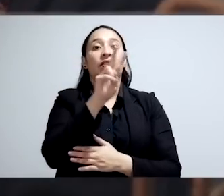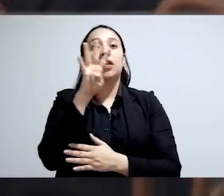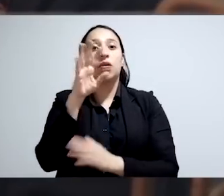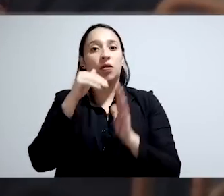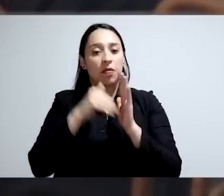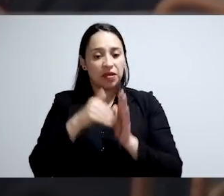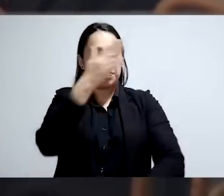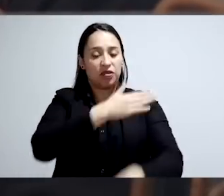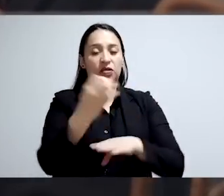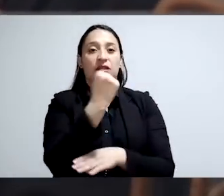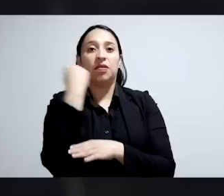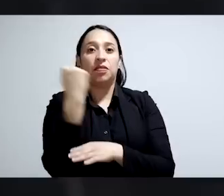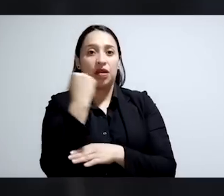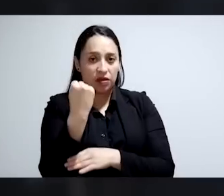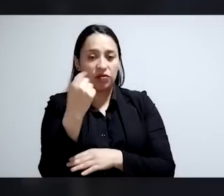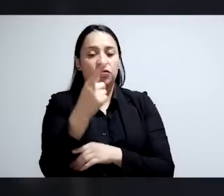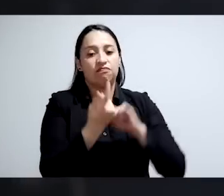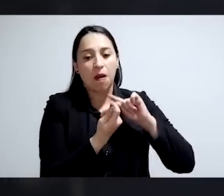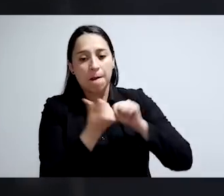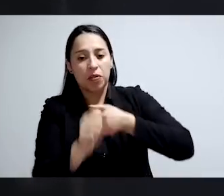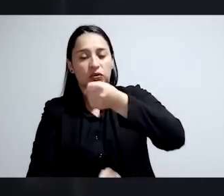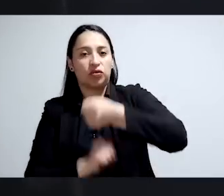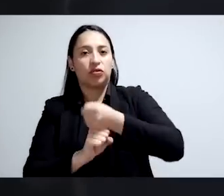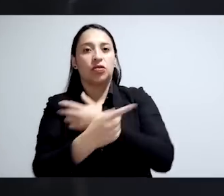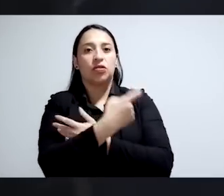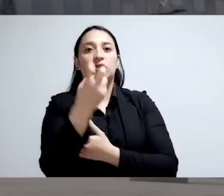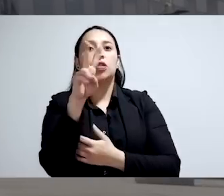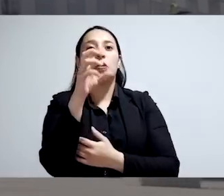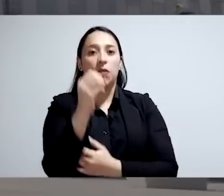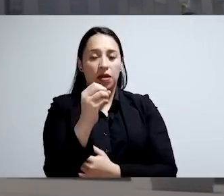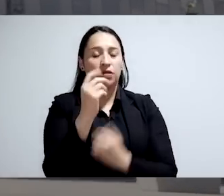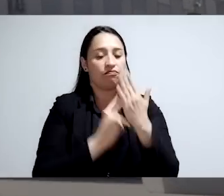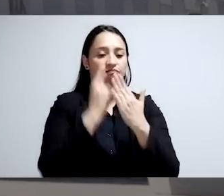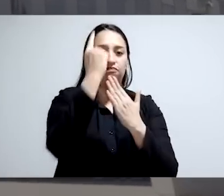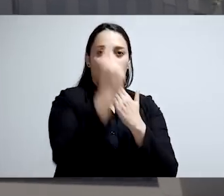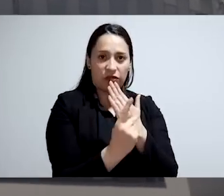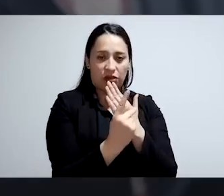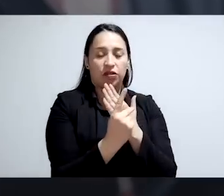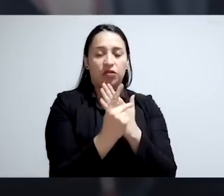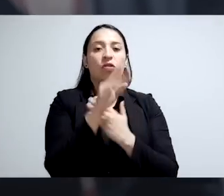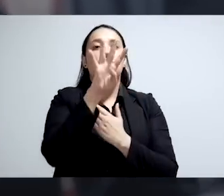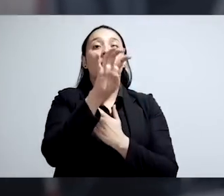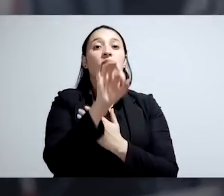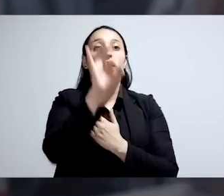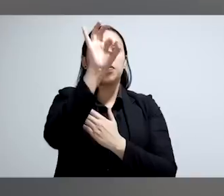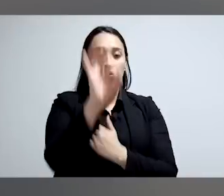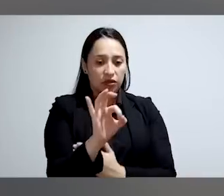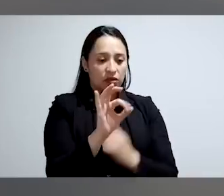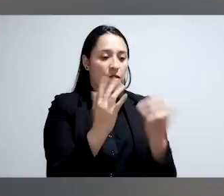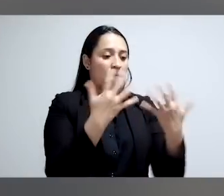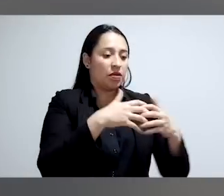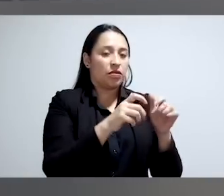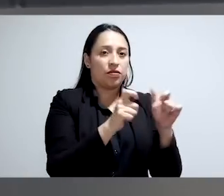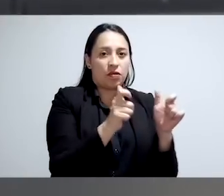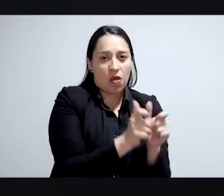dispone de 24 mil millones de pesos para cofinanciar cerca de 120 proyectos con hasta el 90